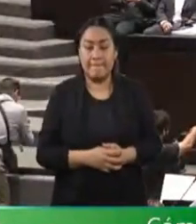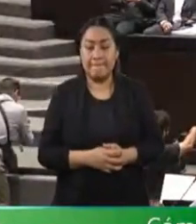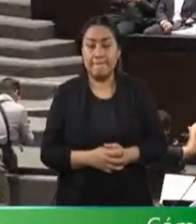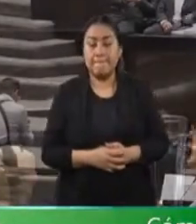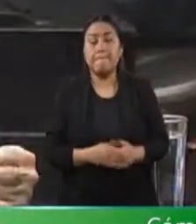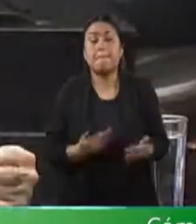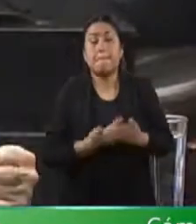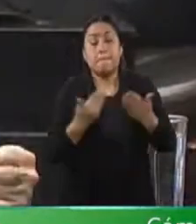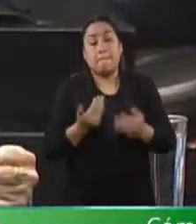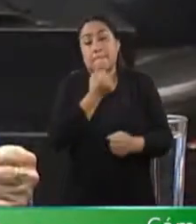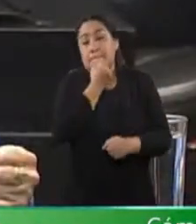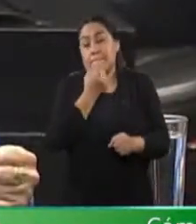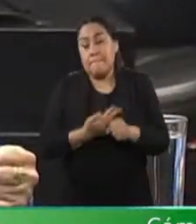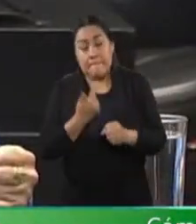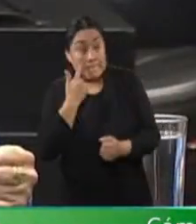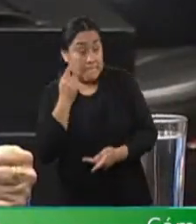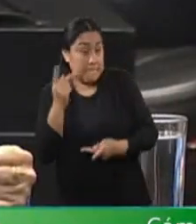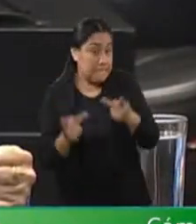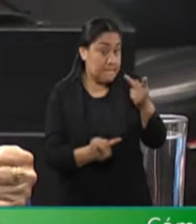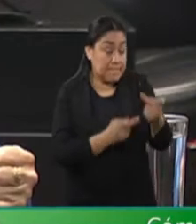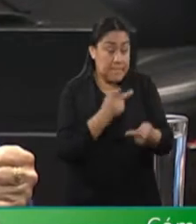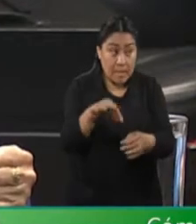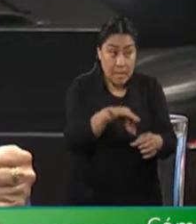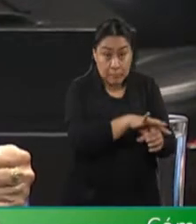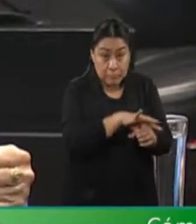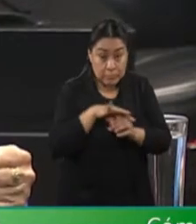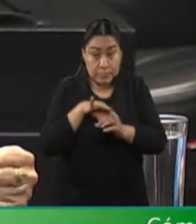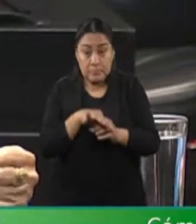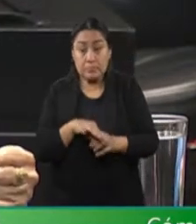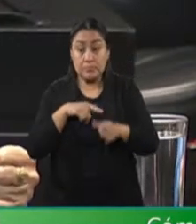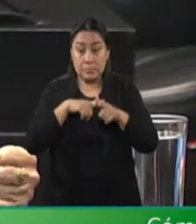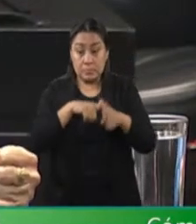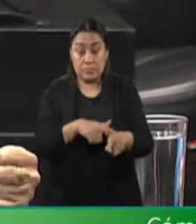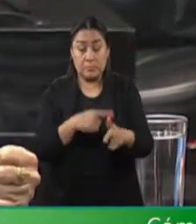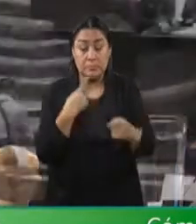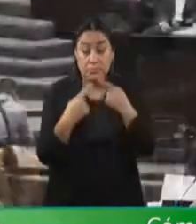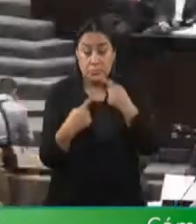Consulte la secretaría de la Asamblea en votación económica si se admite discusión.